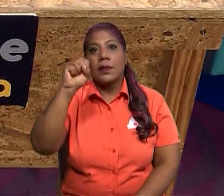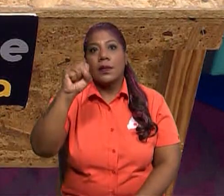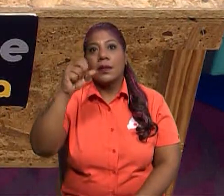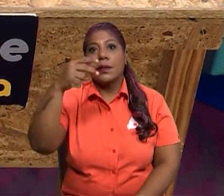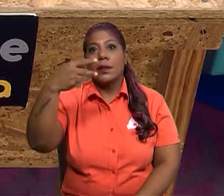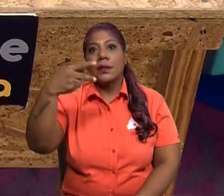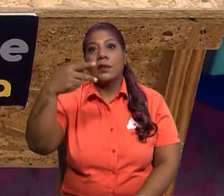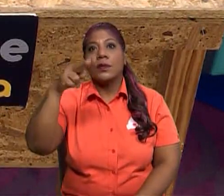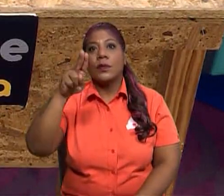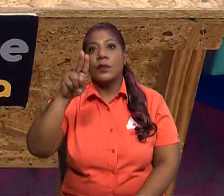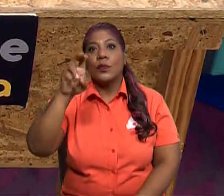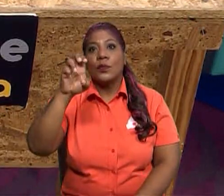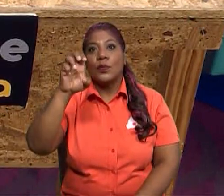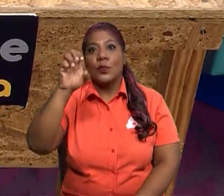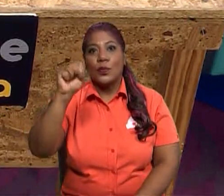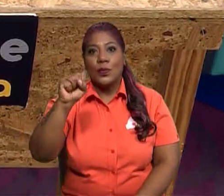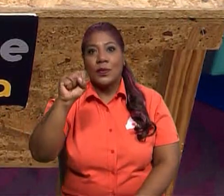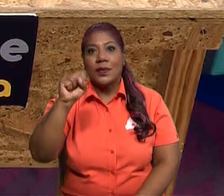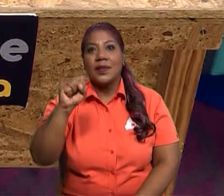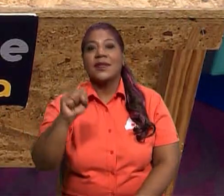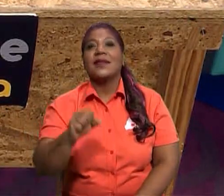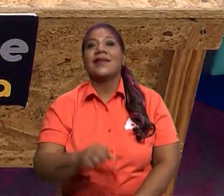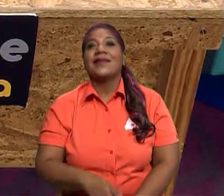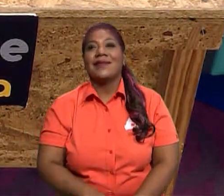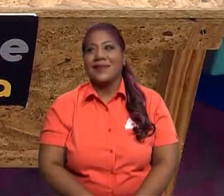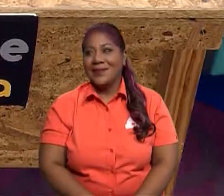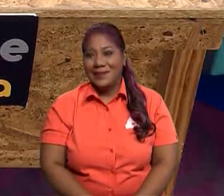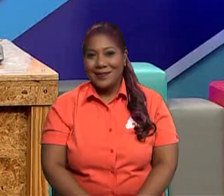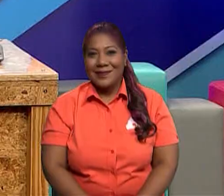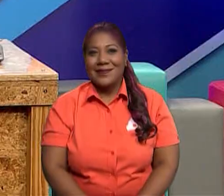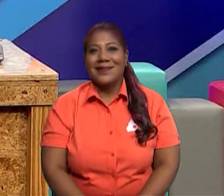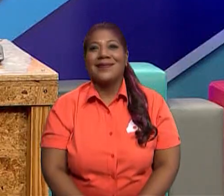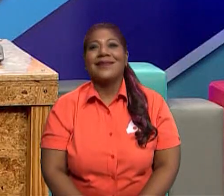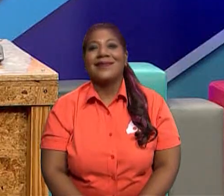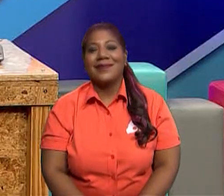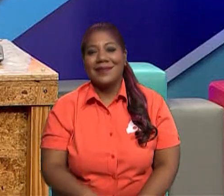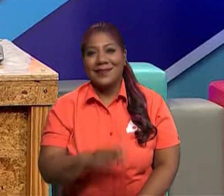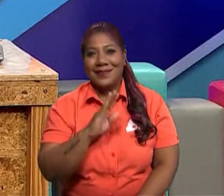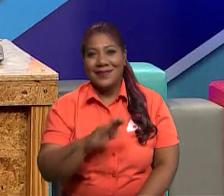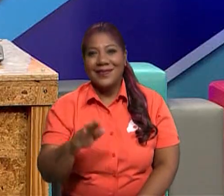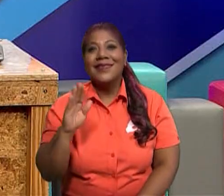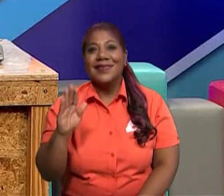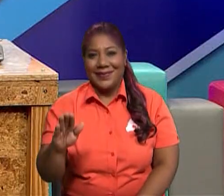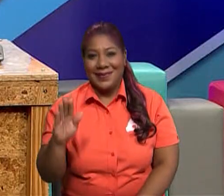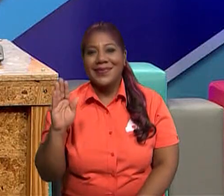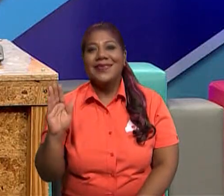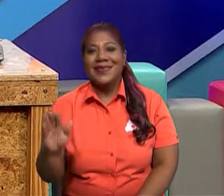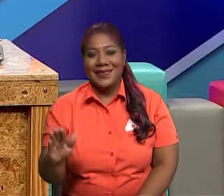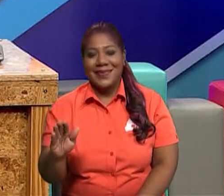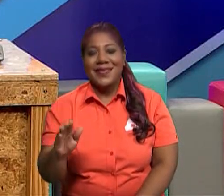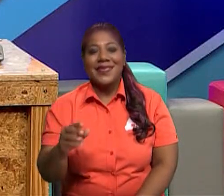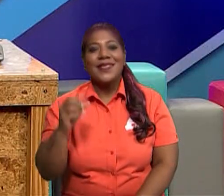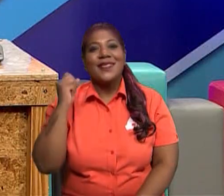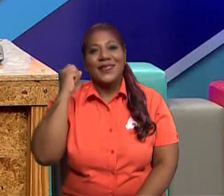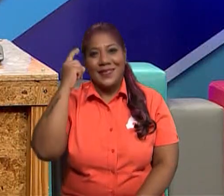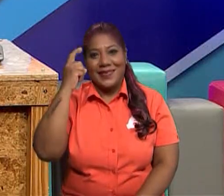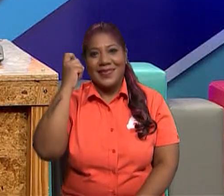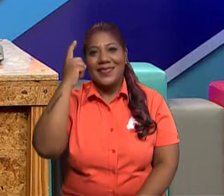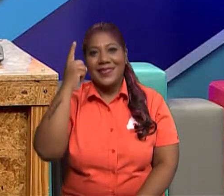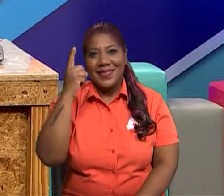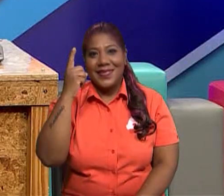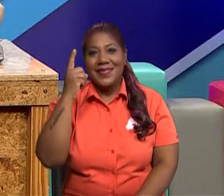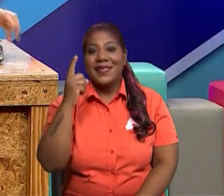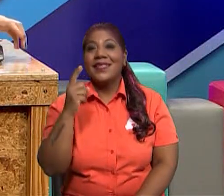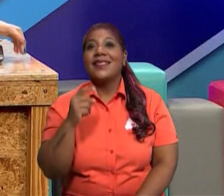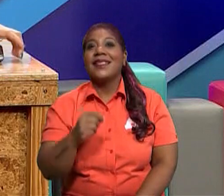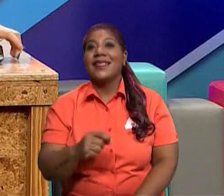Después, él va a golpear. Y de esta manera, el niño me está indicando si domina el tema o puede